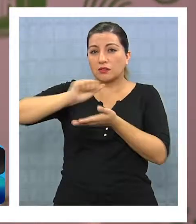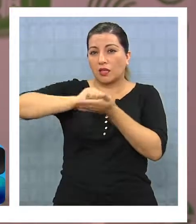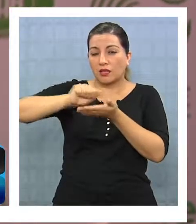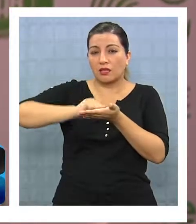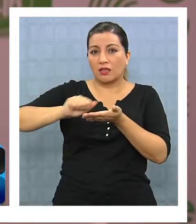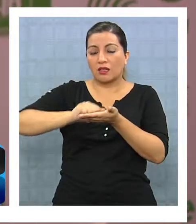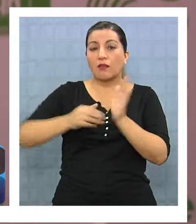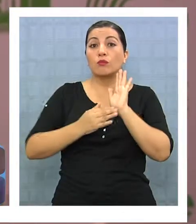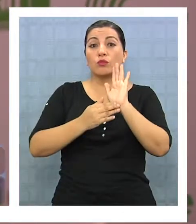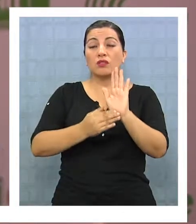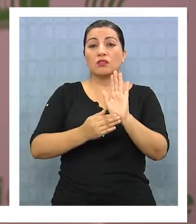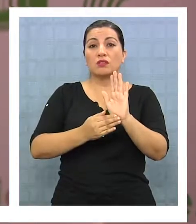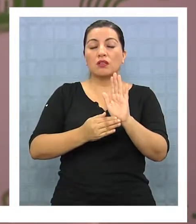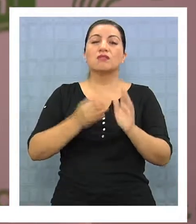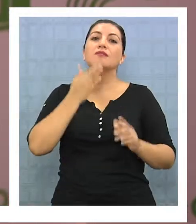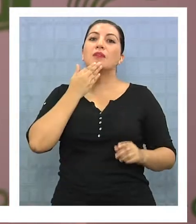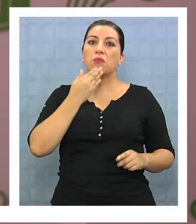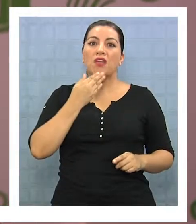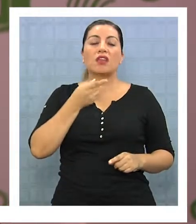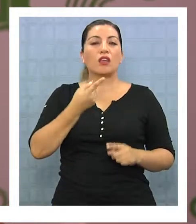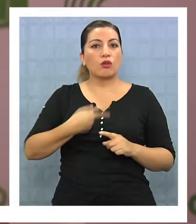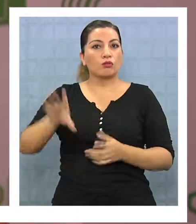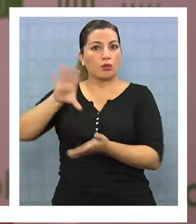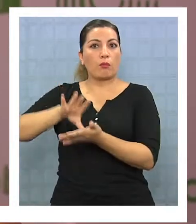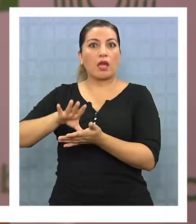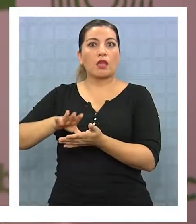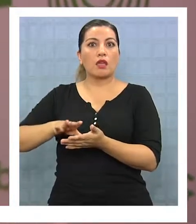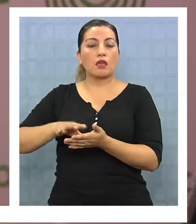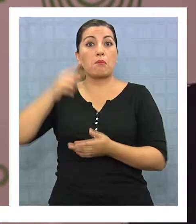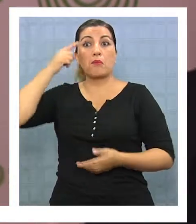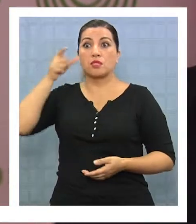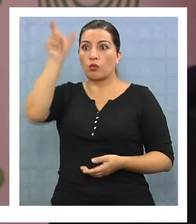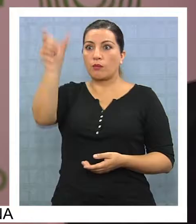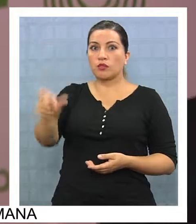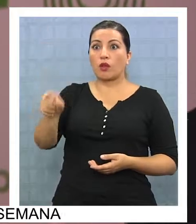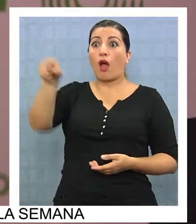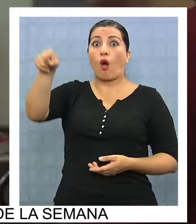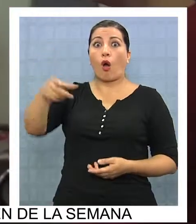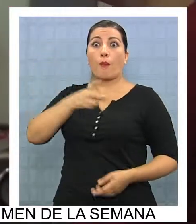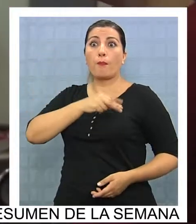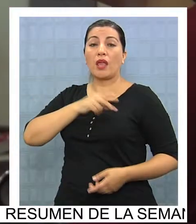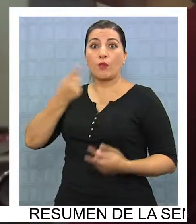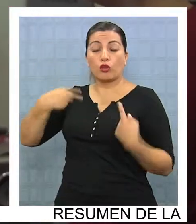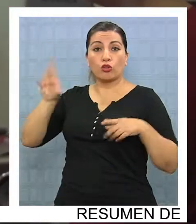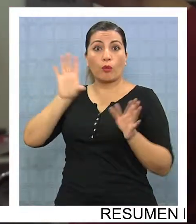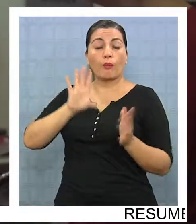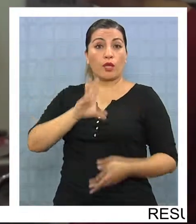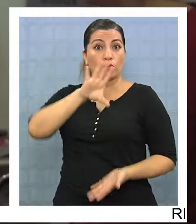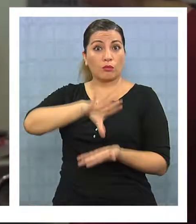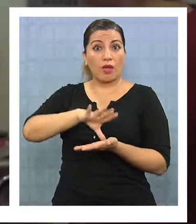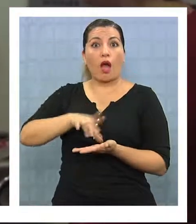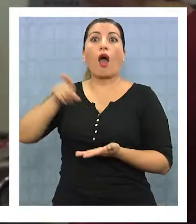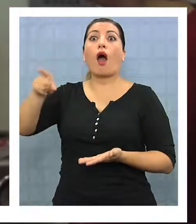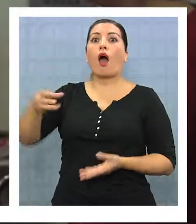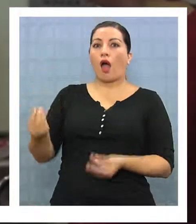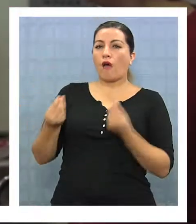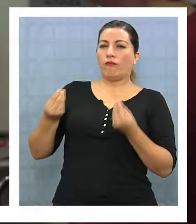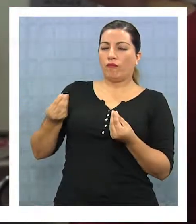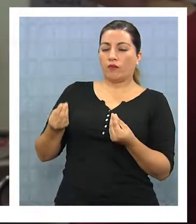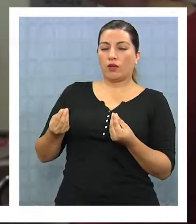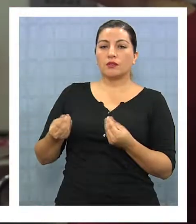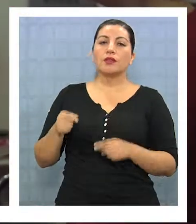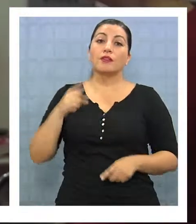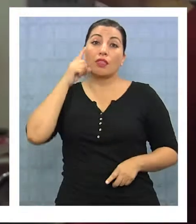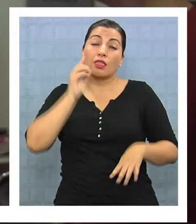extranjero tienen que ser valoradas, para que en Chile digamos, ¡Oh, la premiaron afuera! Entonces vale la pena. Tal vez